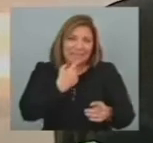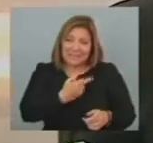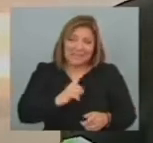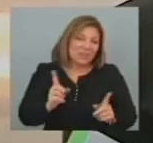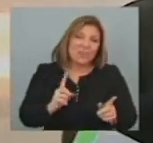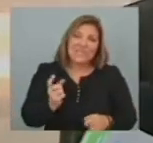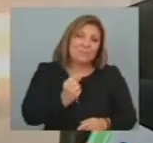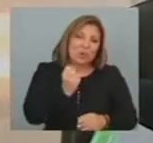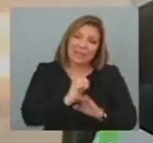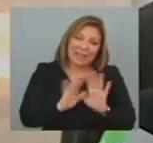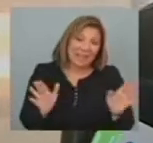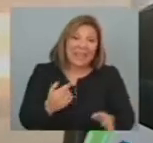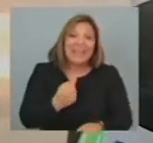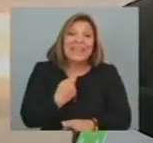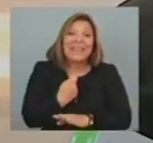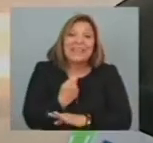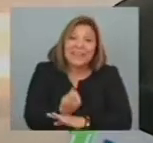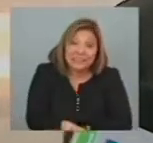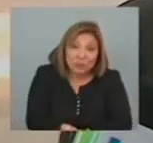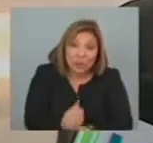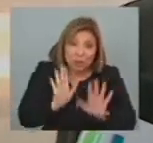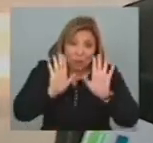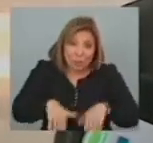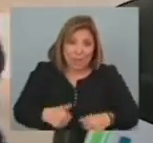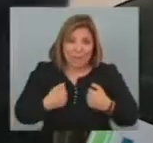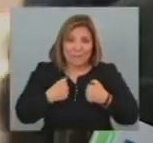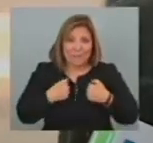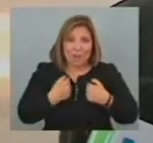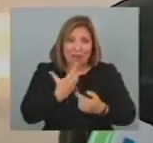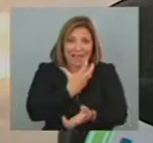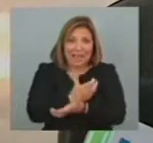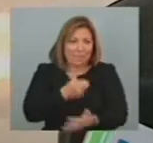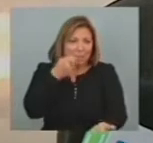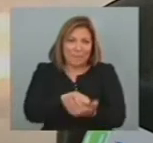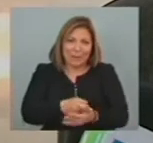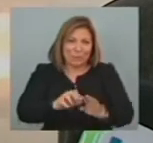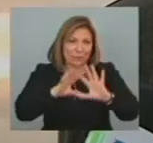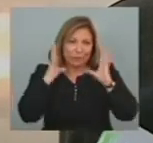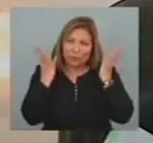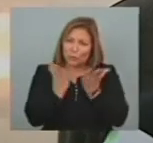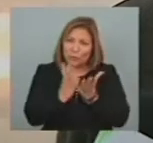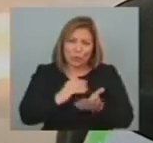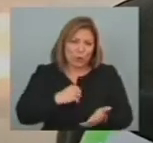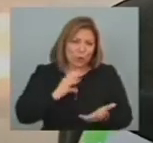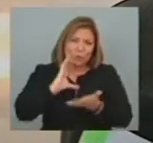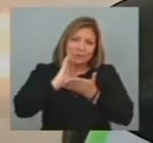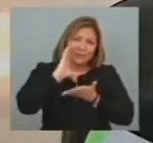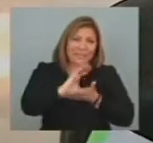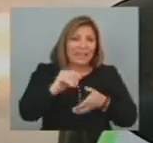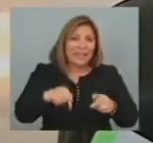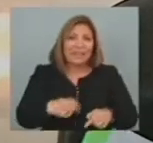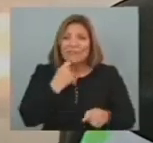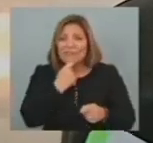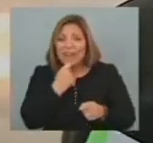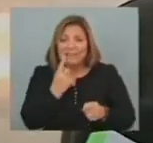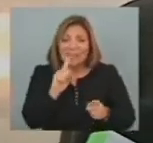doy Más trascendencia Que esa La inversión Es una inversión Que hizo ANCAP Que está Prácticamente Toda paga O sea En este momento Lo único que queda Por